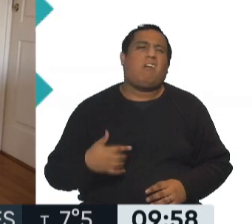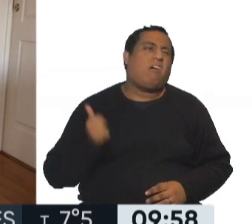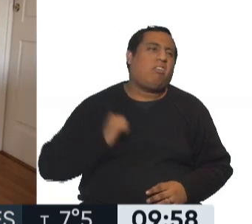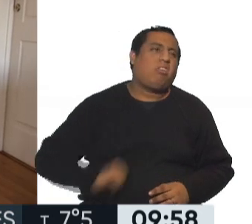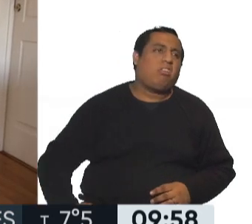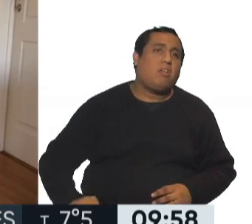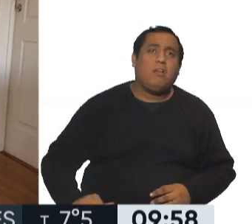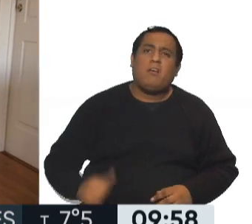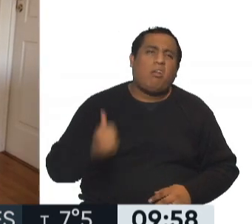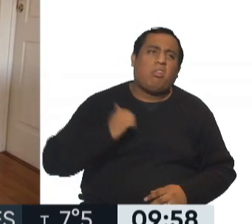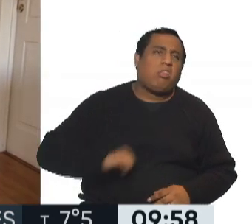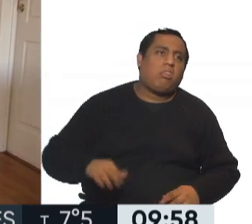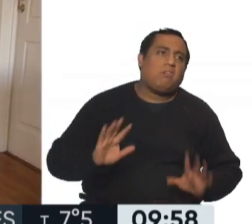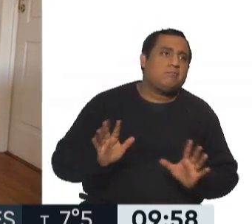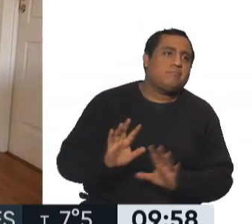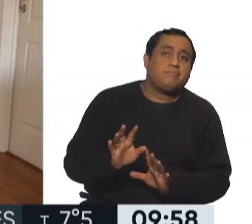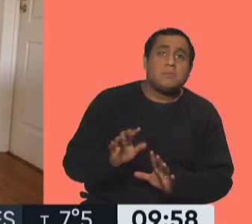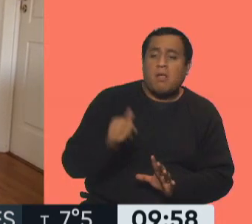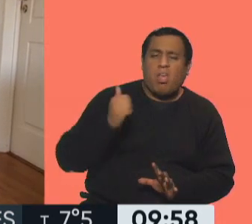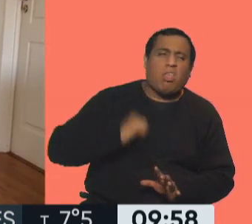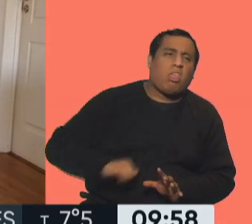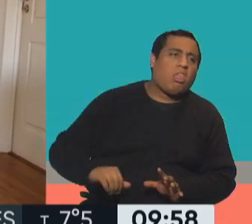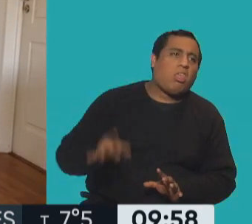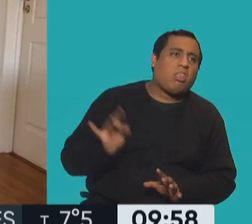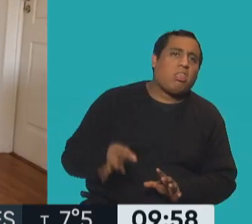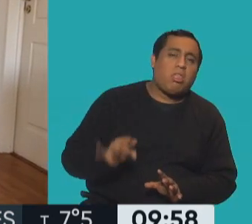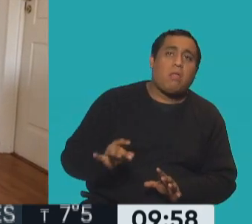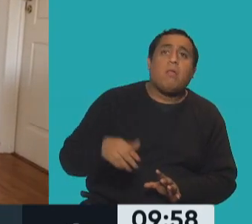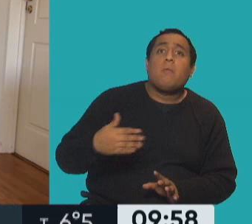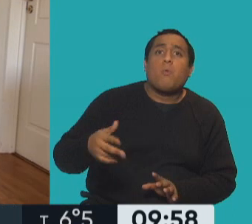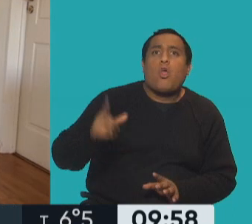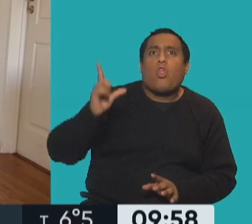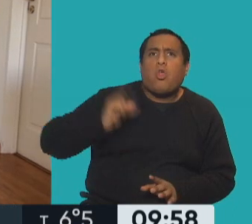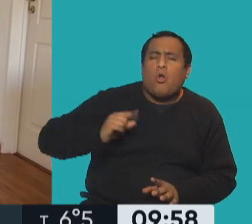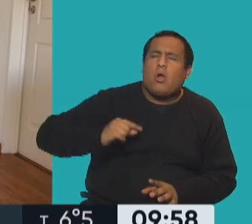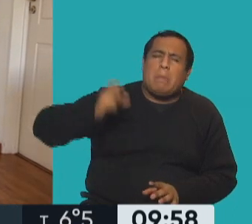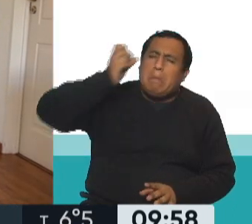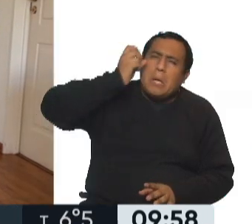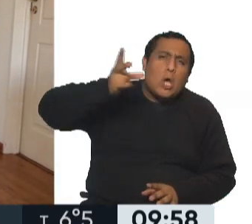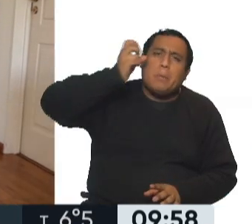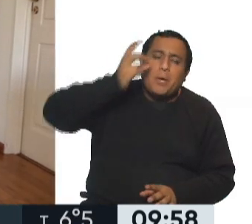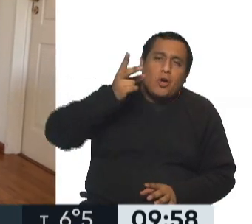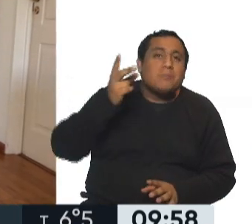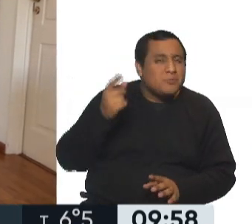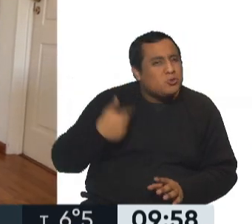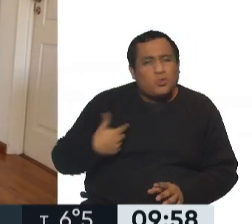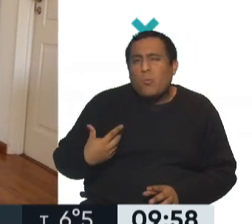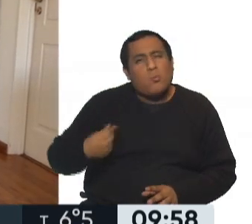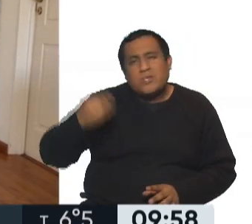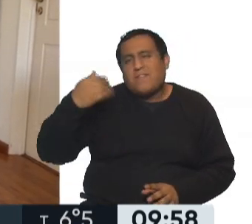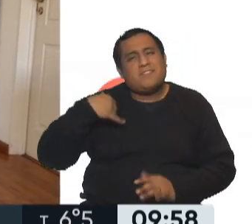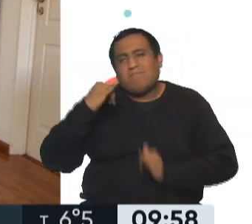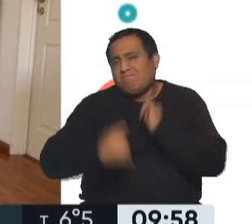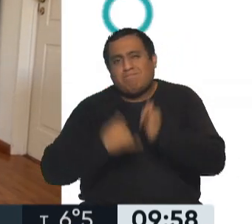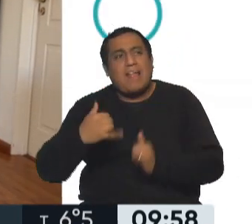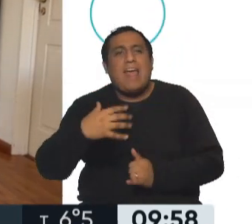como no tengo ganas de hacer esa patología o esos dolores van empeorando entonces como muchas veces les digo yo a mis alumnas y a mis